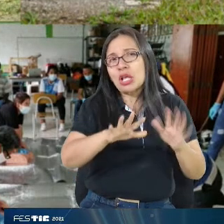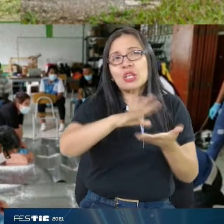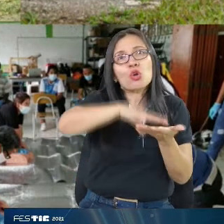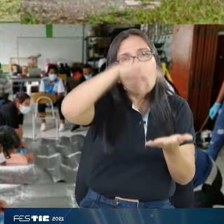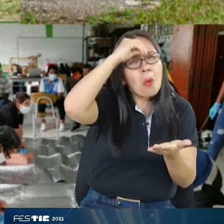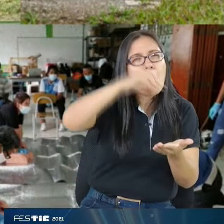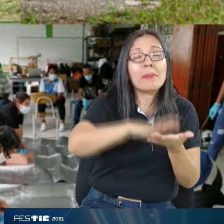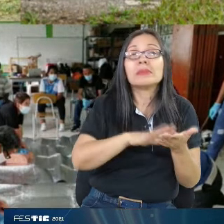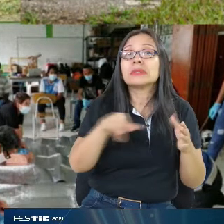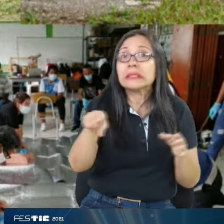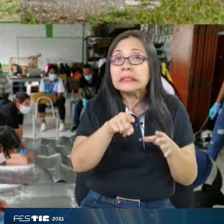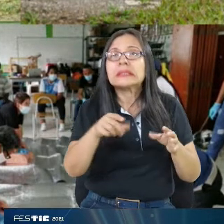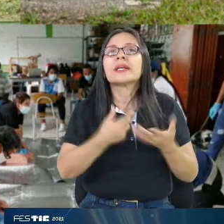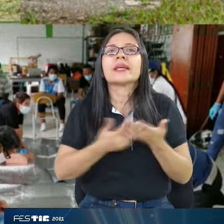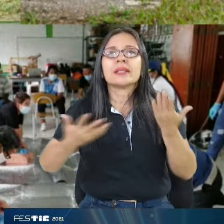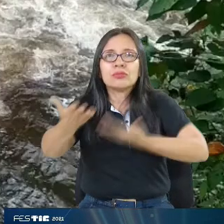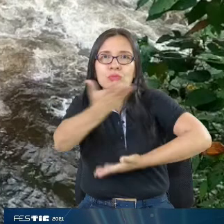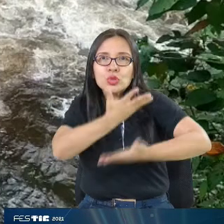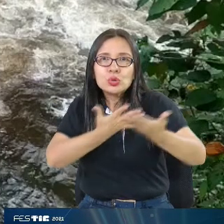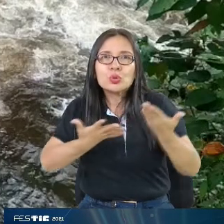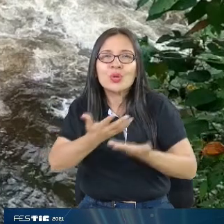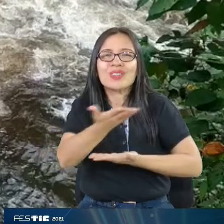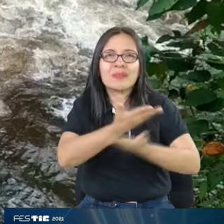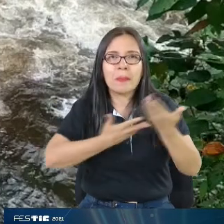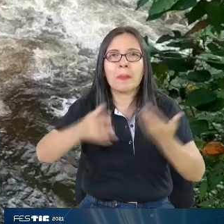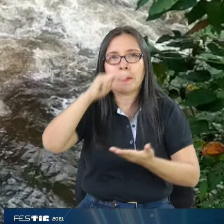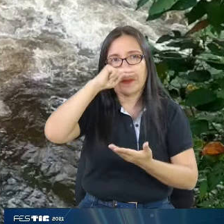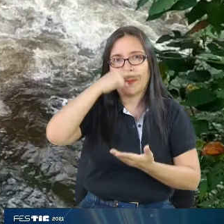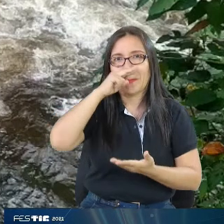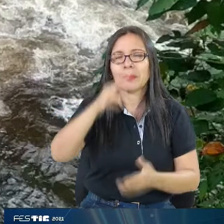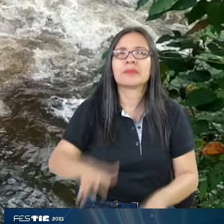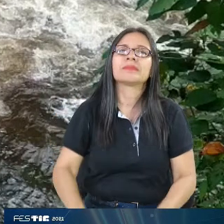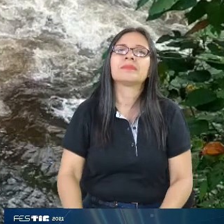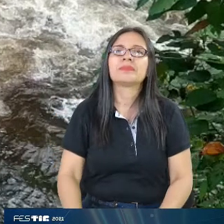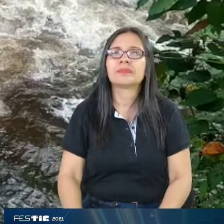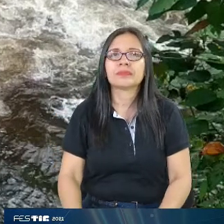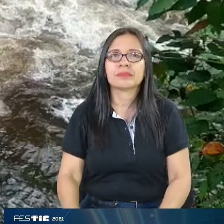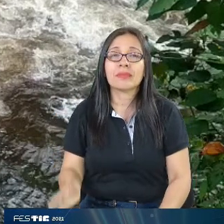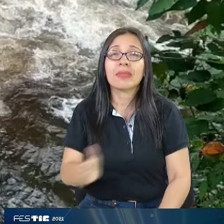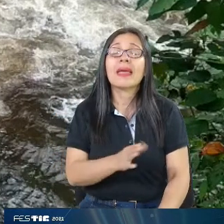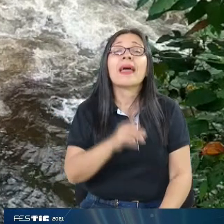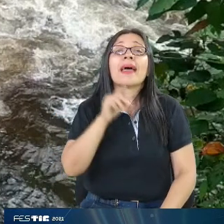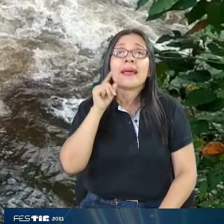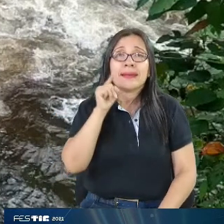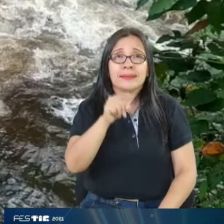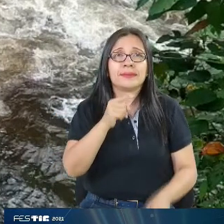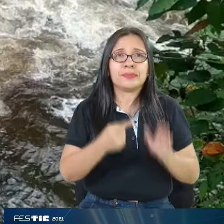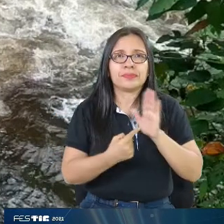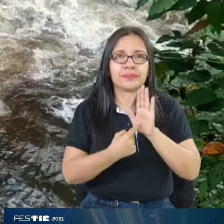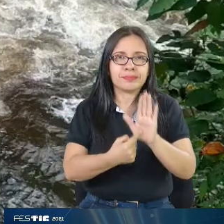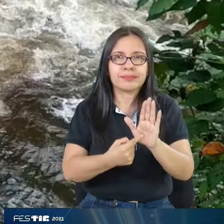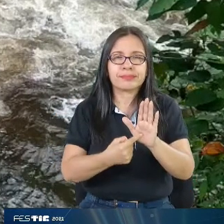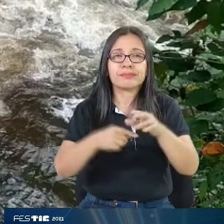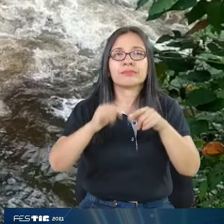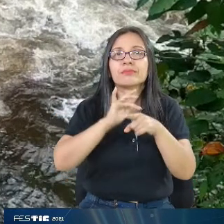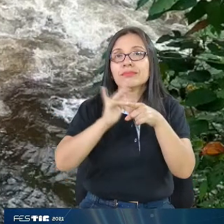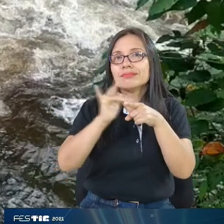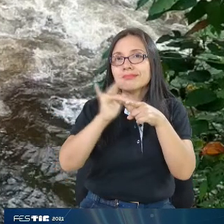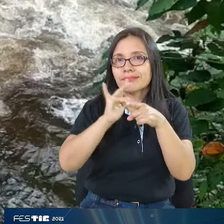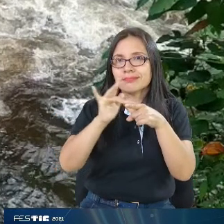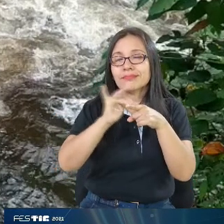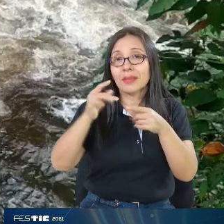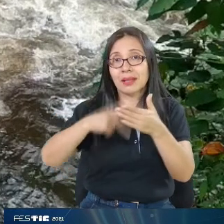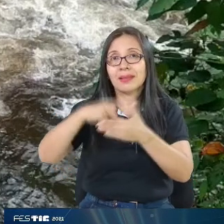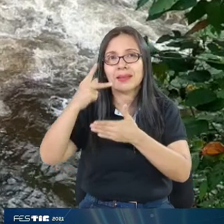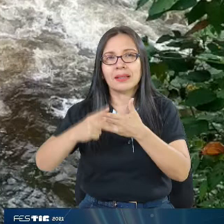que es, pues digamos, el intercambio con los niños. Aquí tenemos algunos casos de aplicación y es que esto,